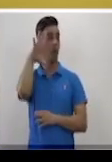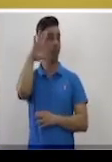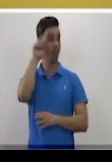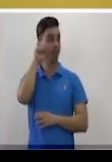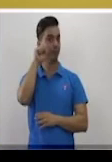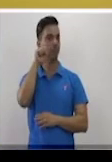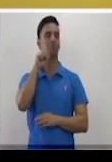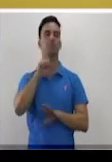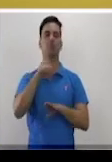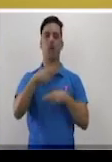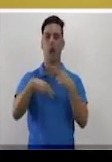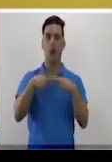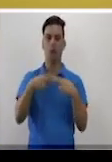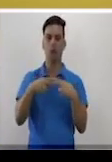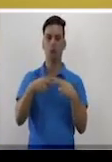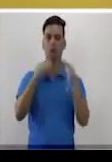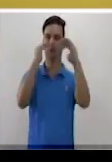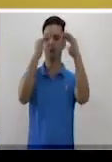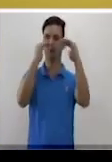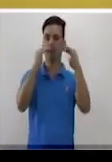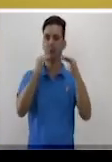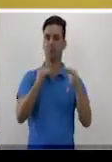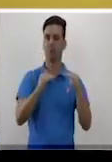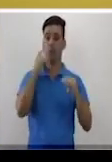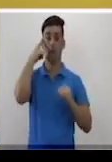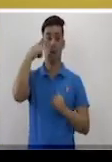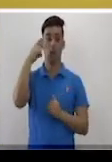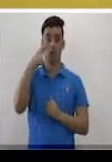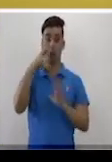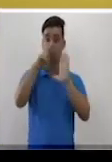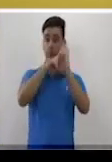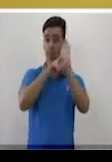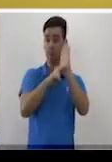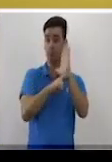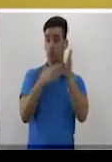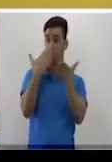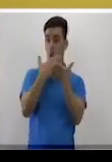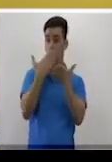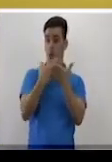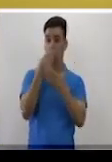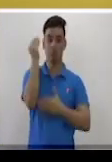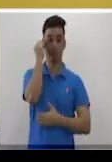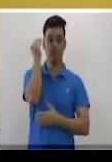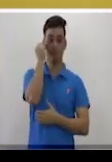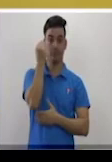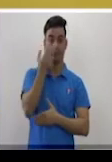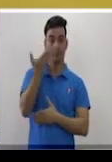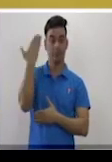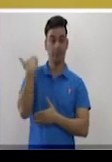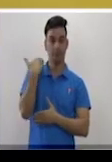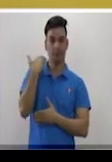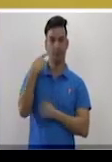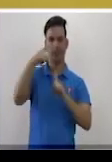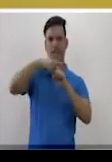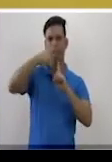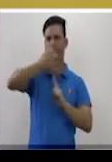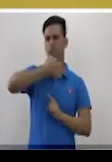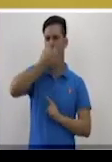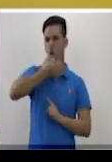con aquellos conocimientos que hemos ido adquiriendo relacionados con teoremas,